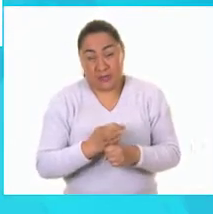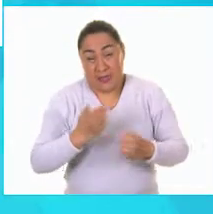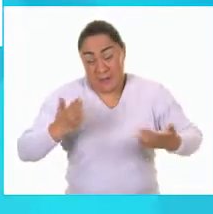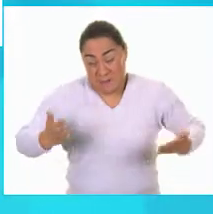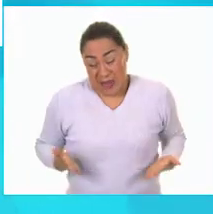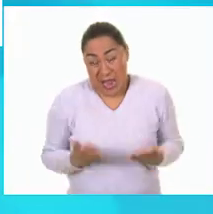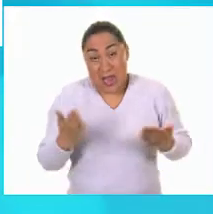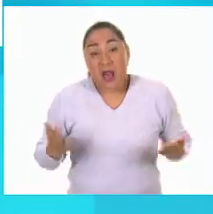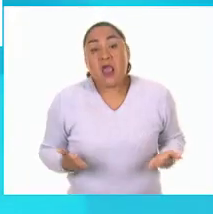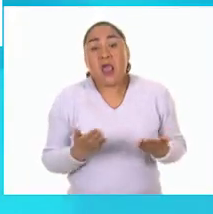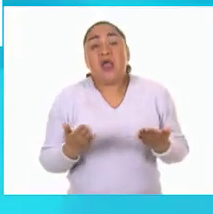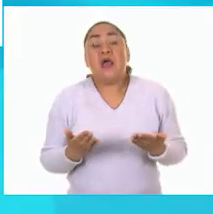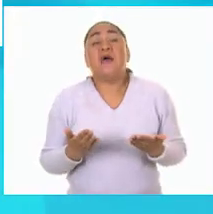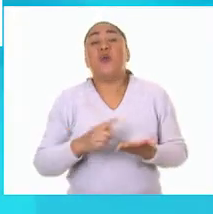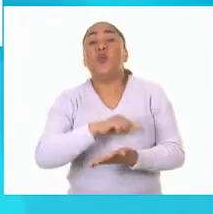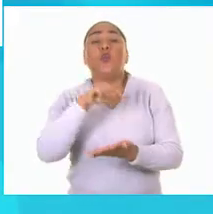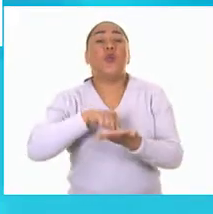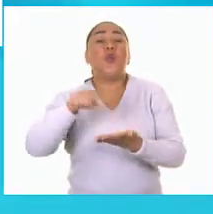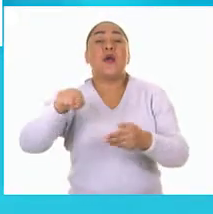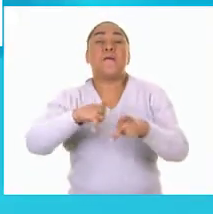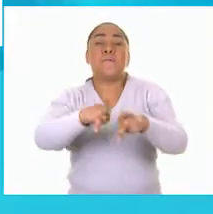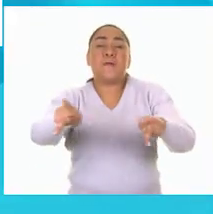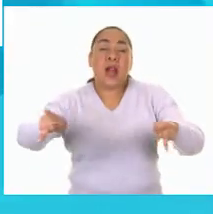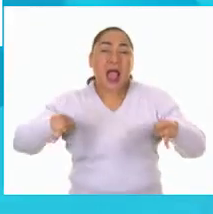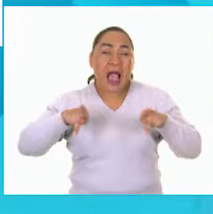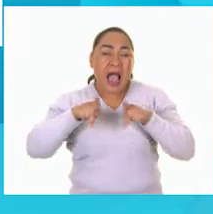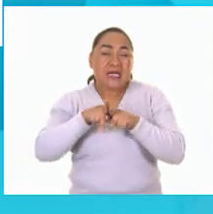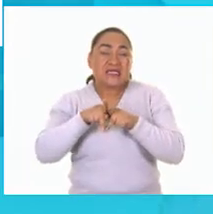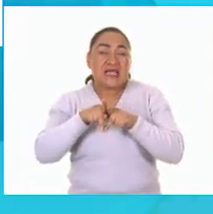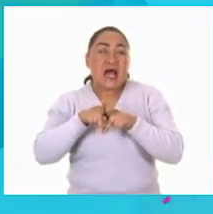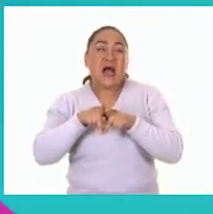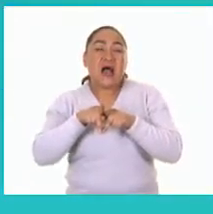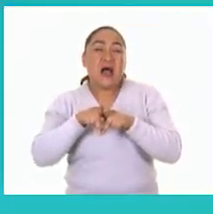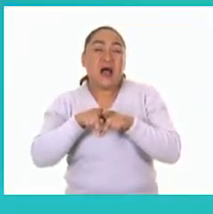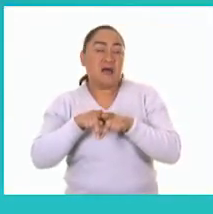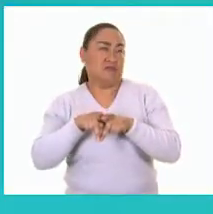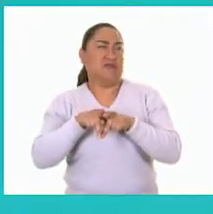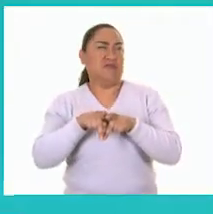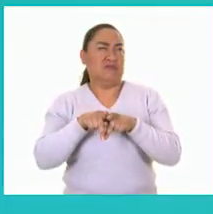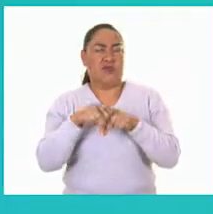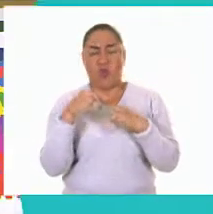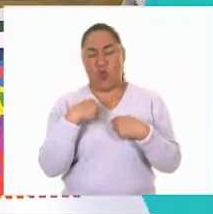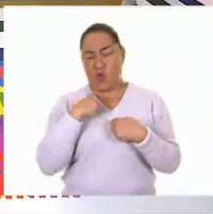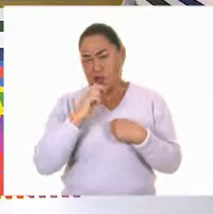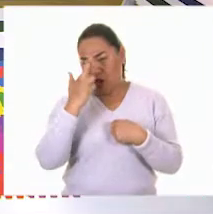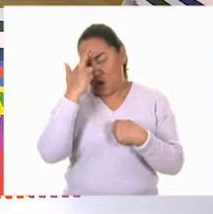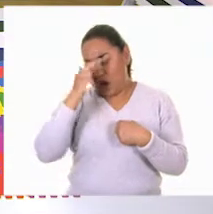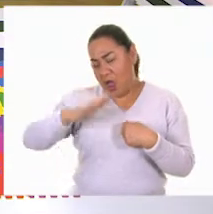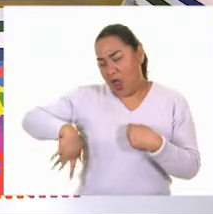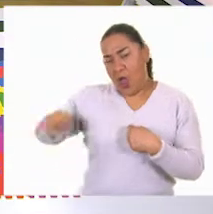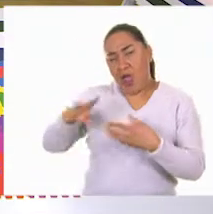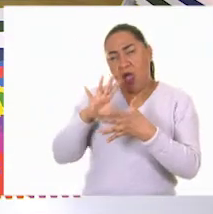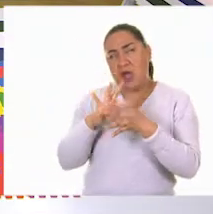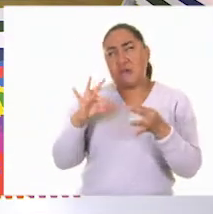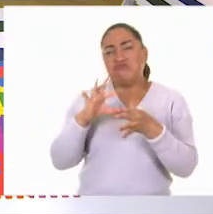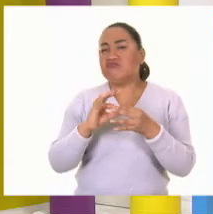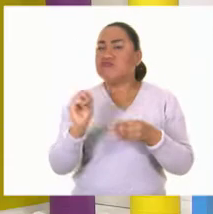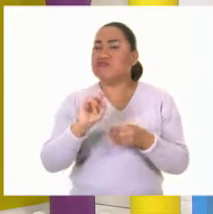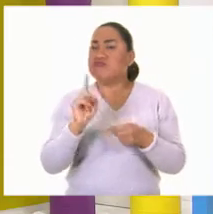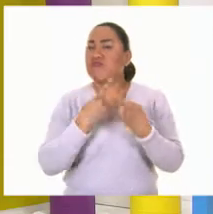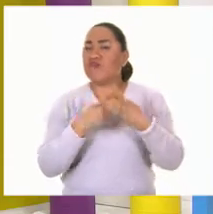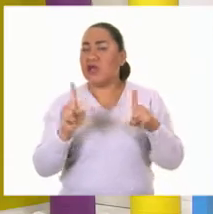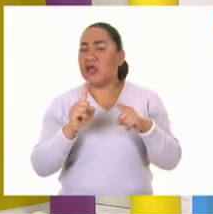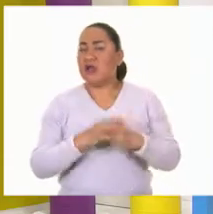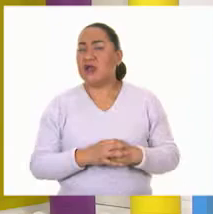en la plaza principal si recuerdo bien lo que dijo la abuelita María eso es falso exacto ¿ustedes en casa creen que sea falso? ¡sí!